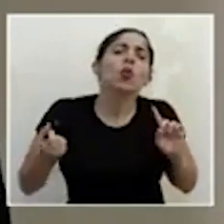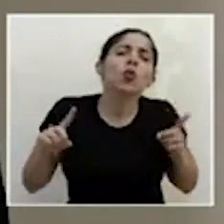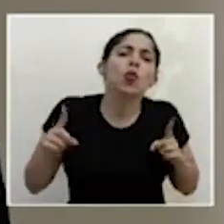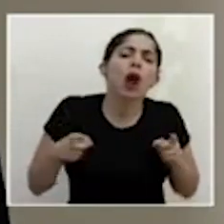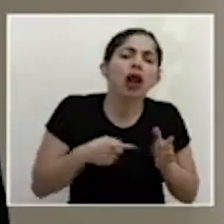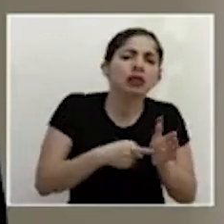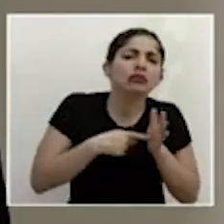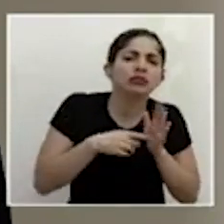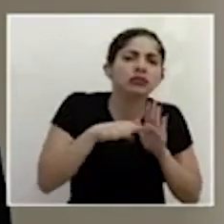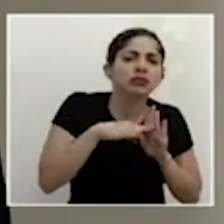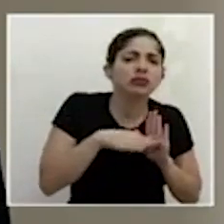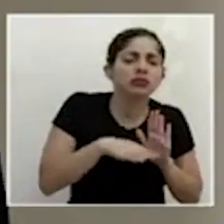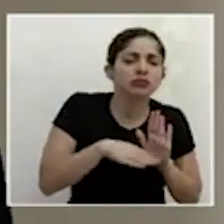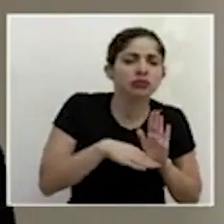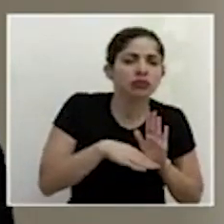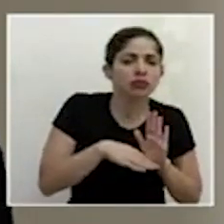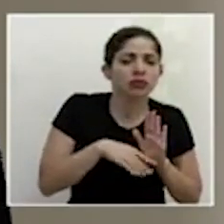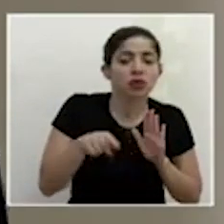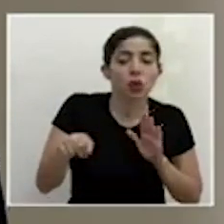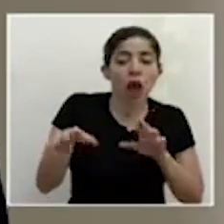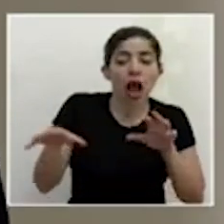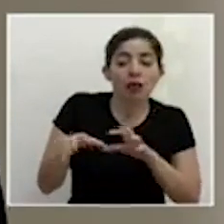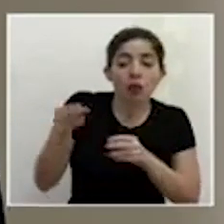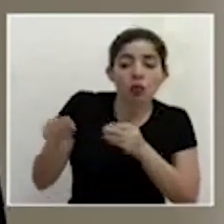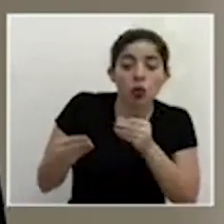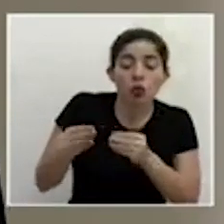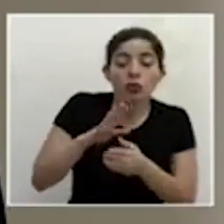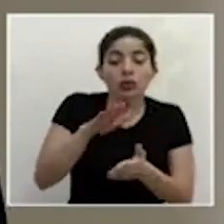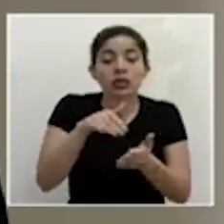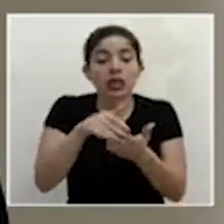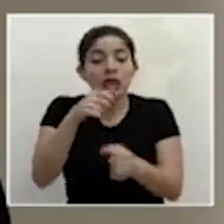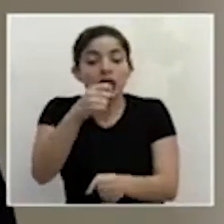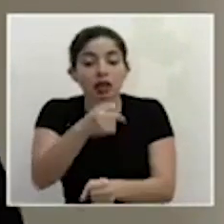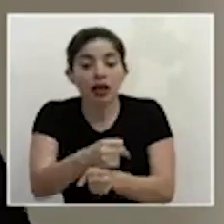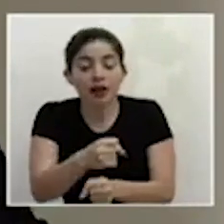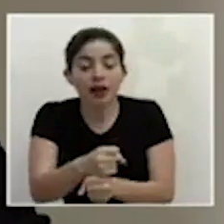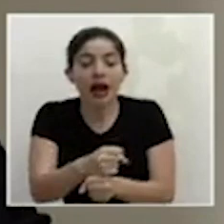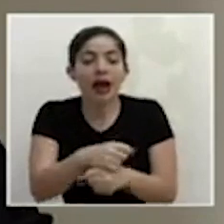que las actividades productivas, los centros de trabajo,